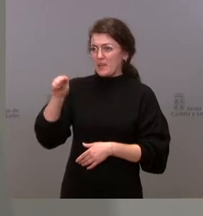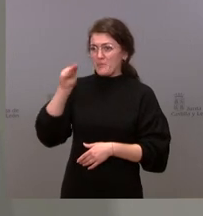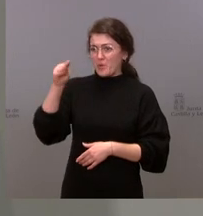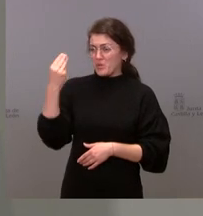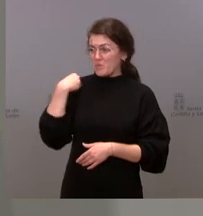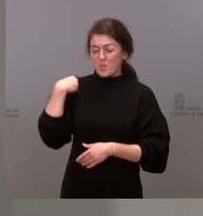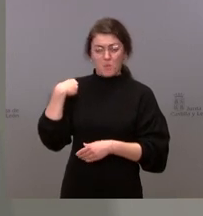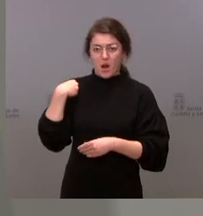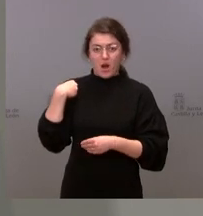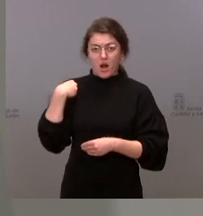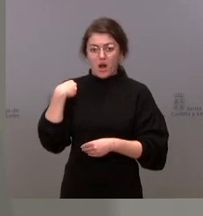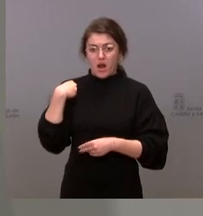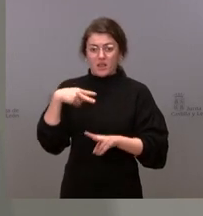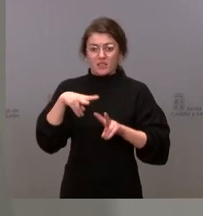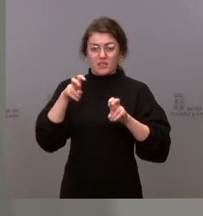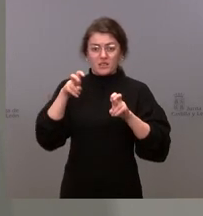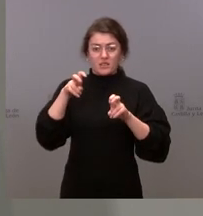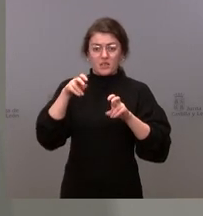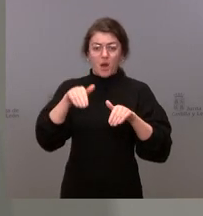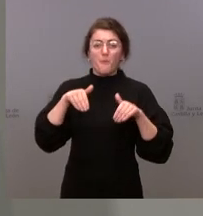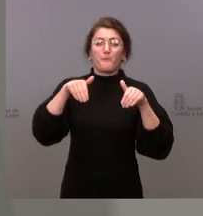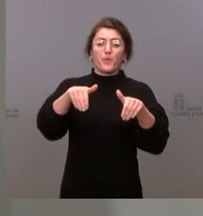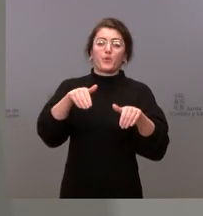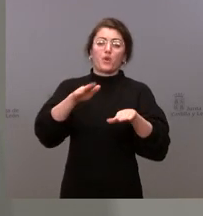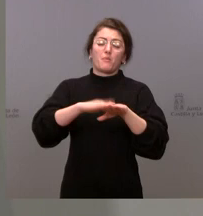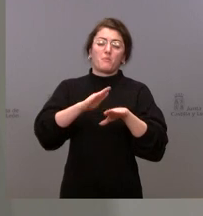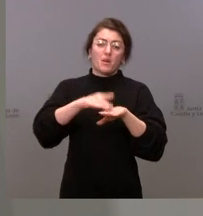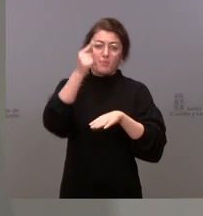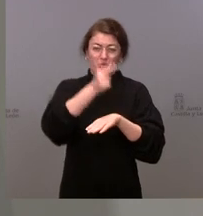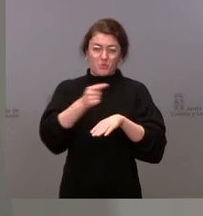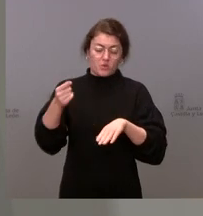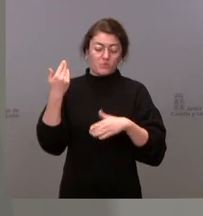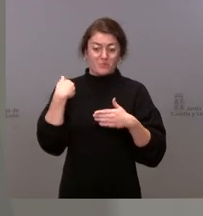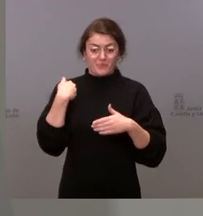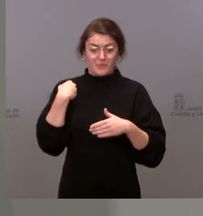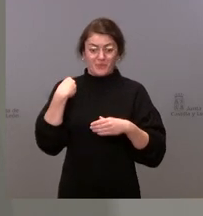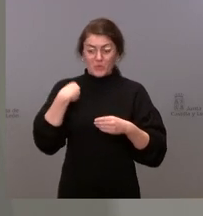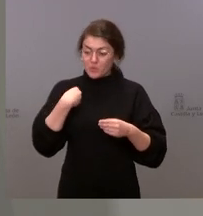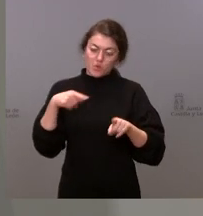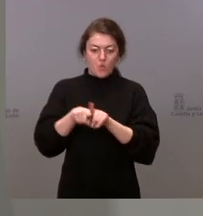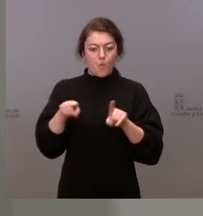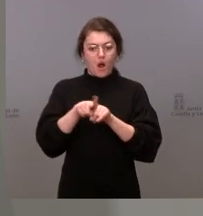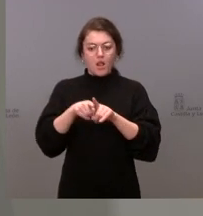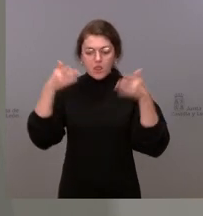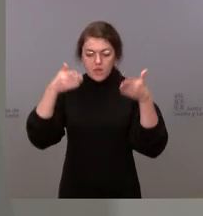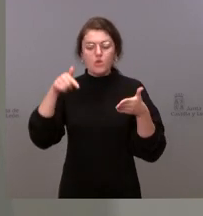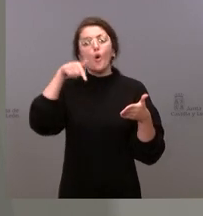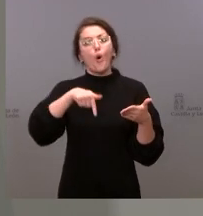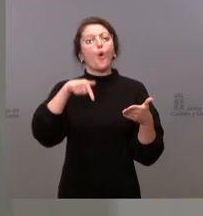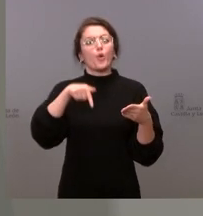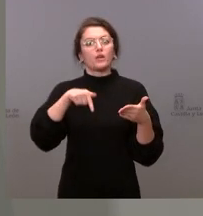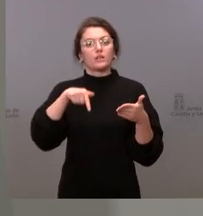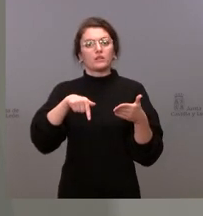aprobación o la prórroga de los presupuestos. Que estamos en lo que estamos hoy. Estamos en